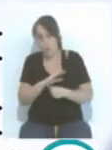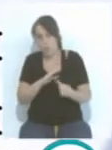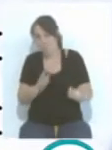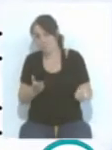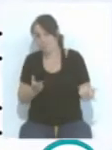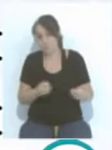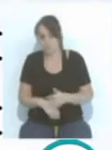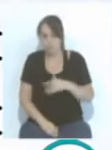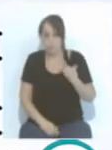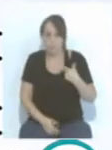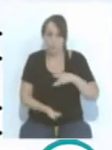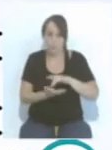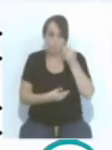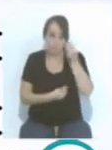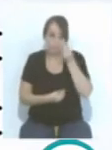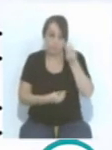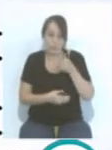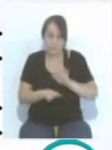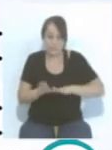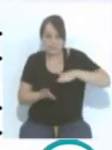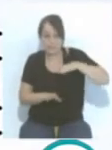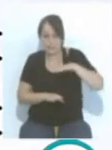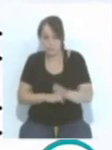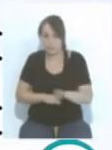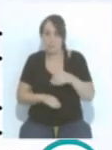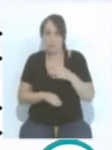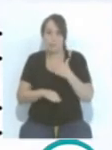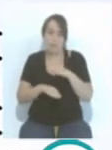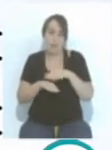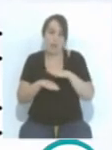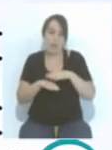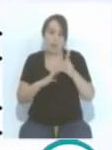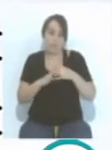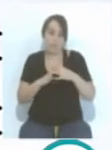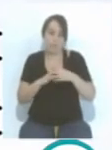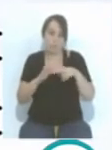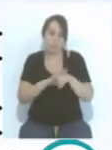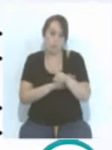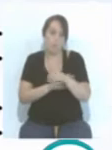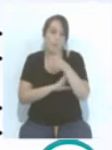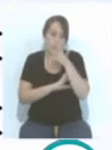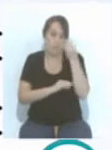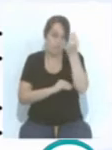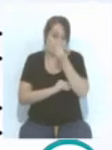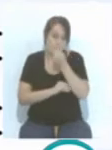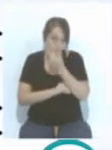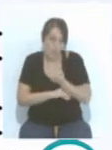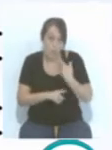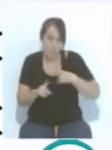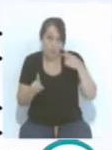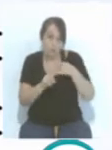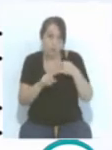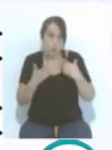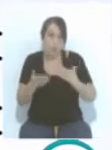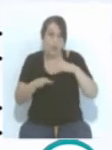Entonces, cuando están pensando y están dando el paso adelante de crecer en infraestructura, es porque lo están pensando bien y el objetivo es